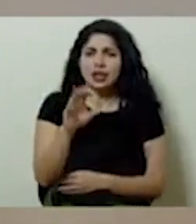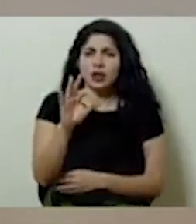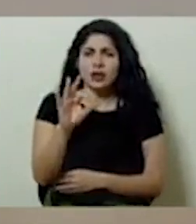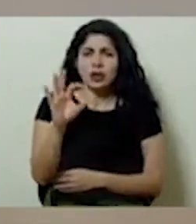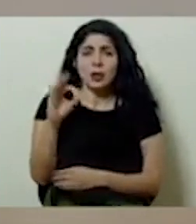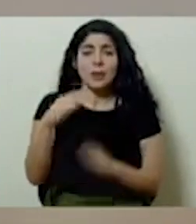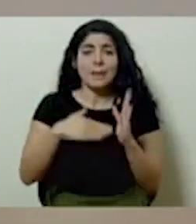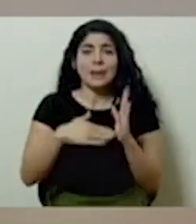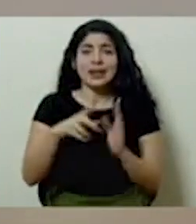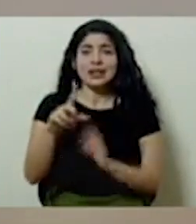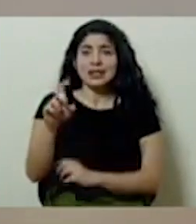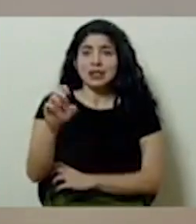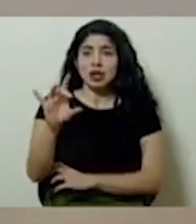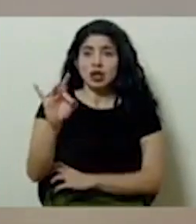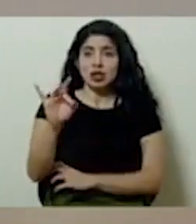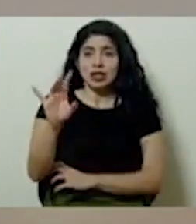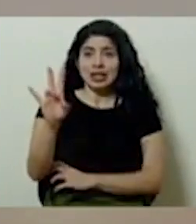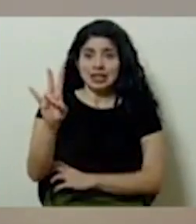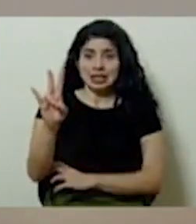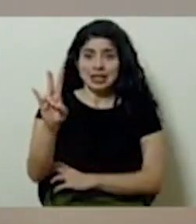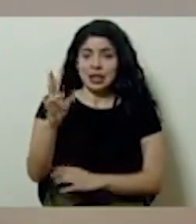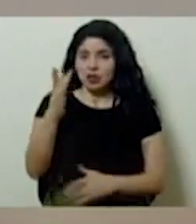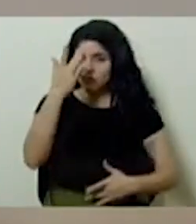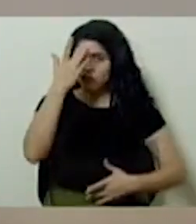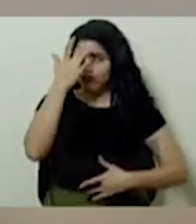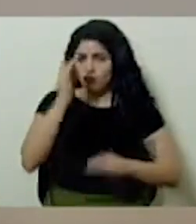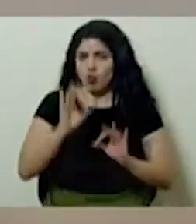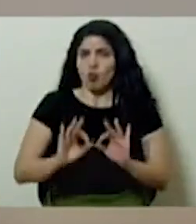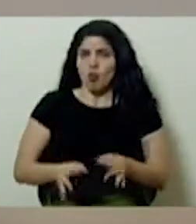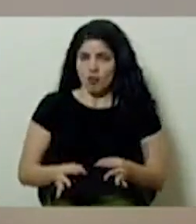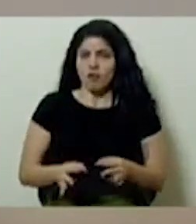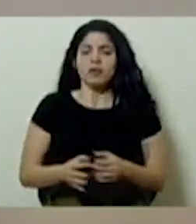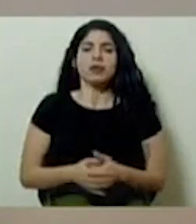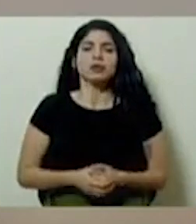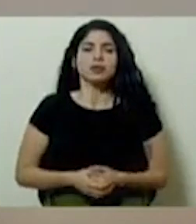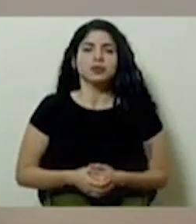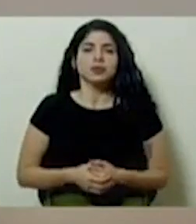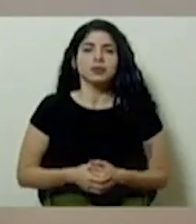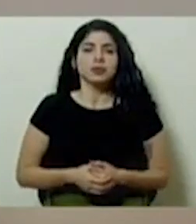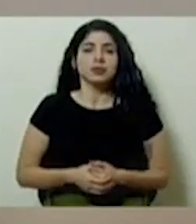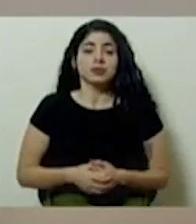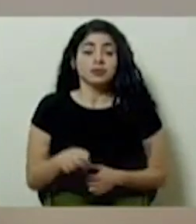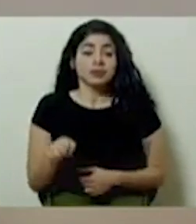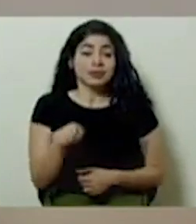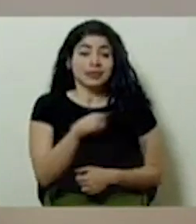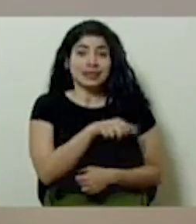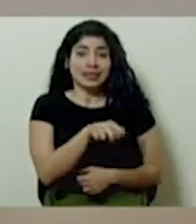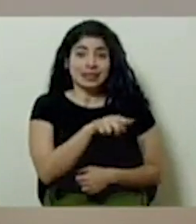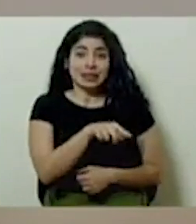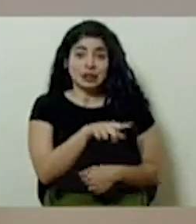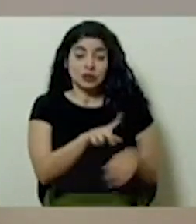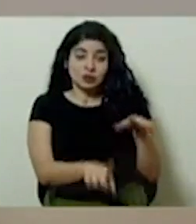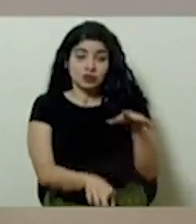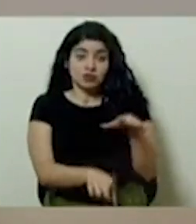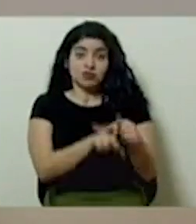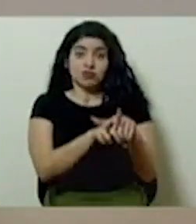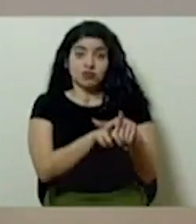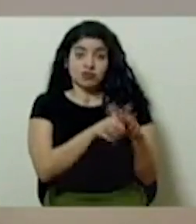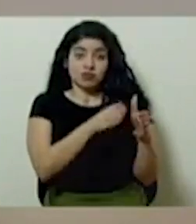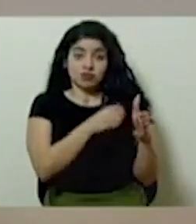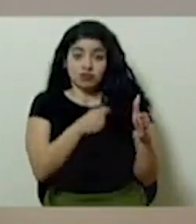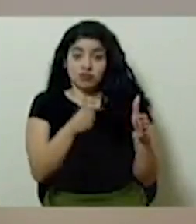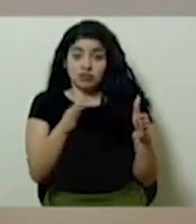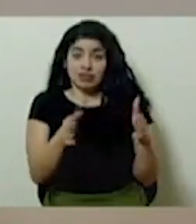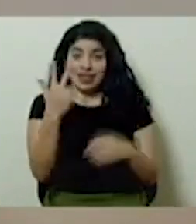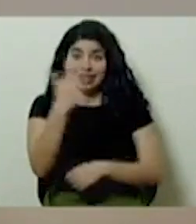,187 casos confirmados. De los casos que se registraron en estos tres